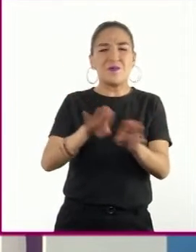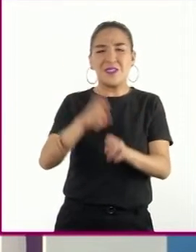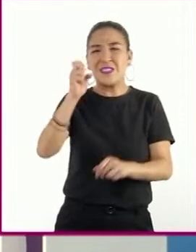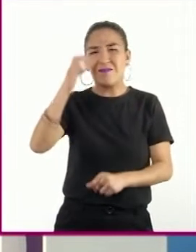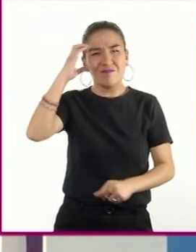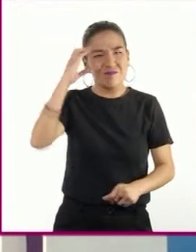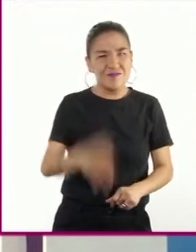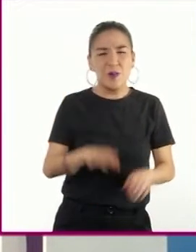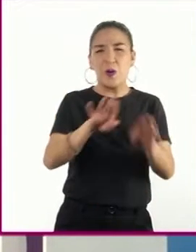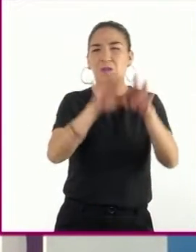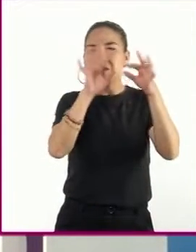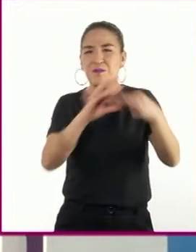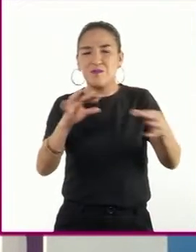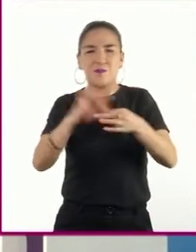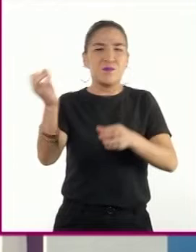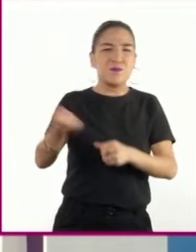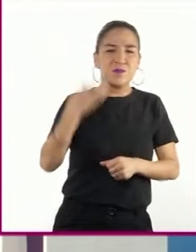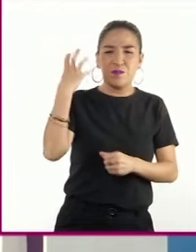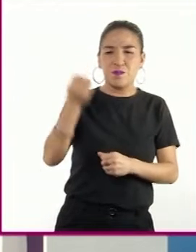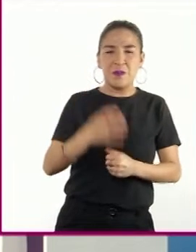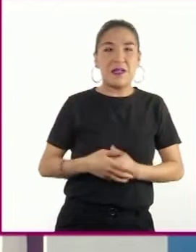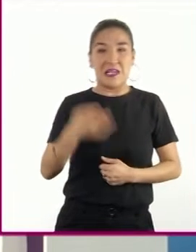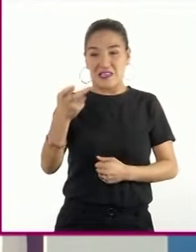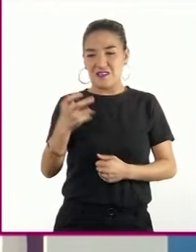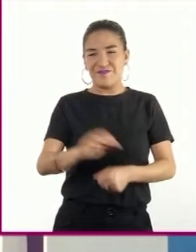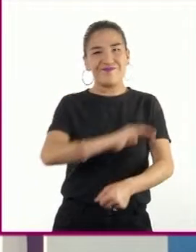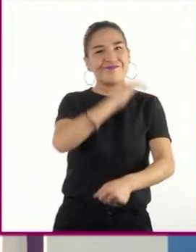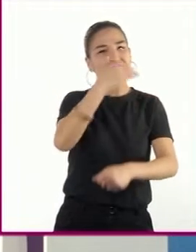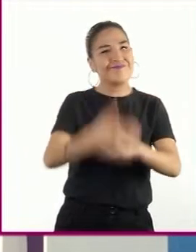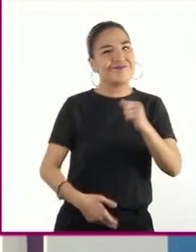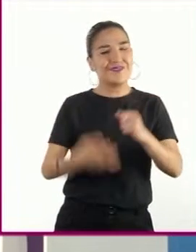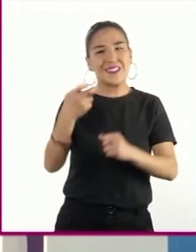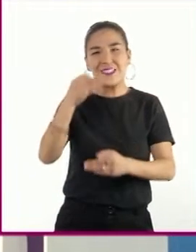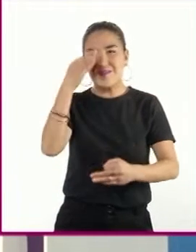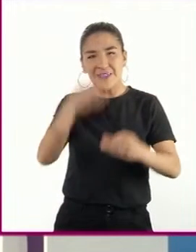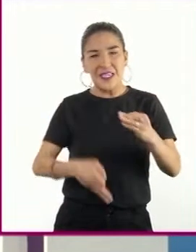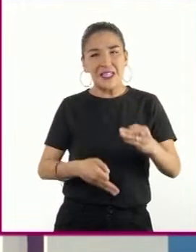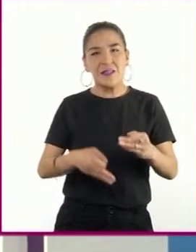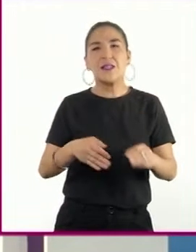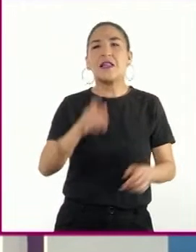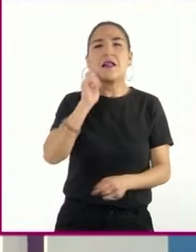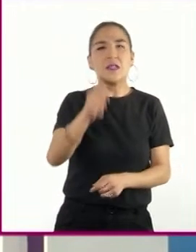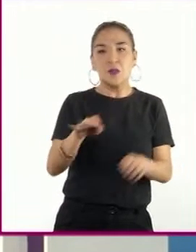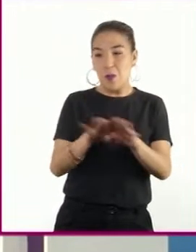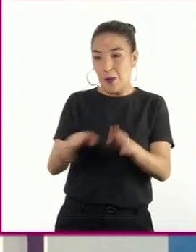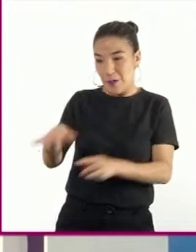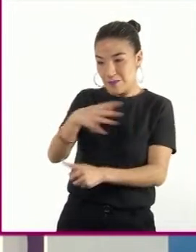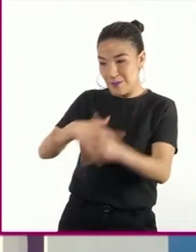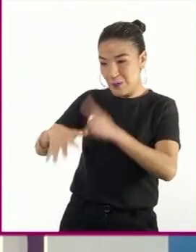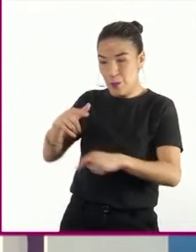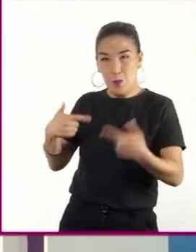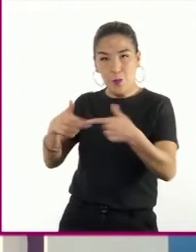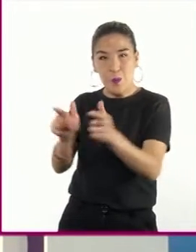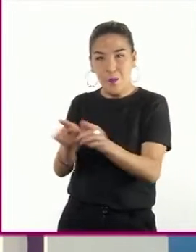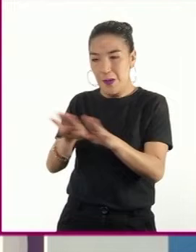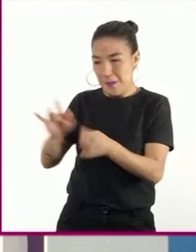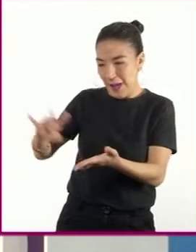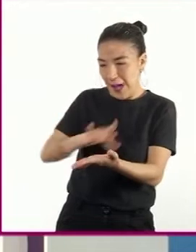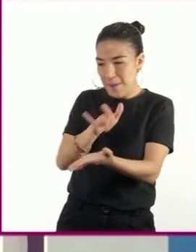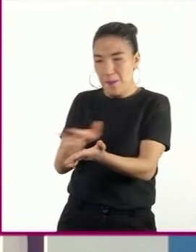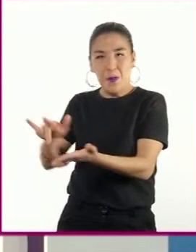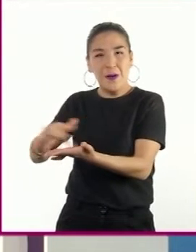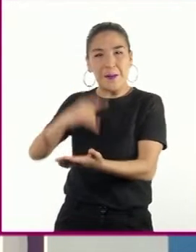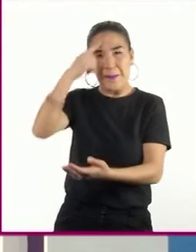Así llegaron a su fin los estados totalitarios, es decir, aquellos que se apoyaban en partido único y que